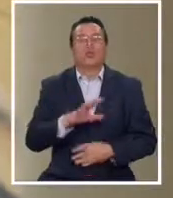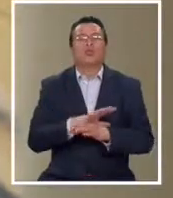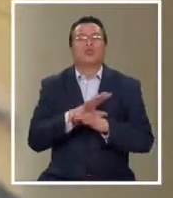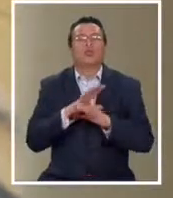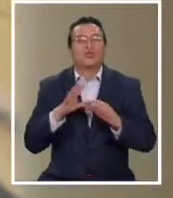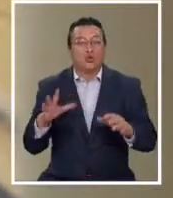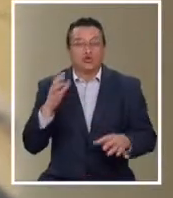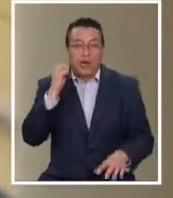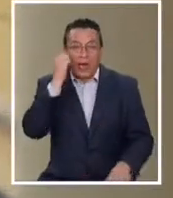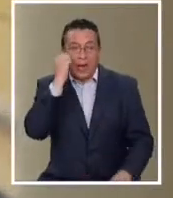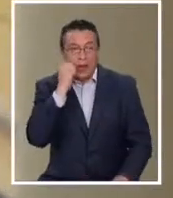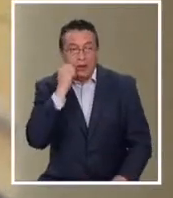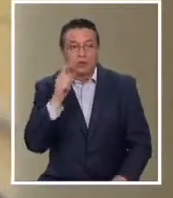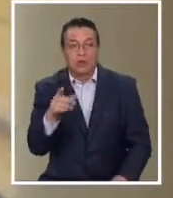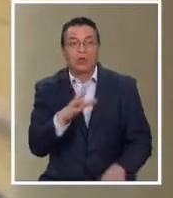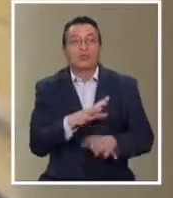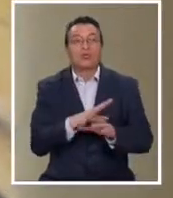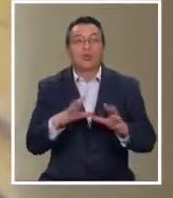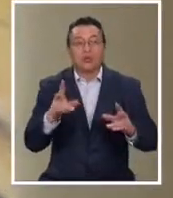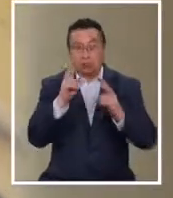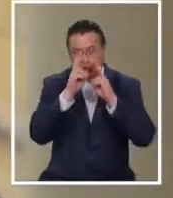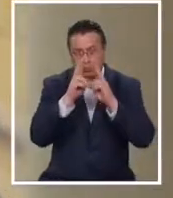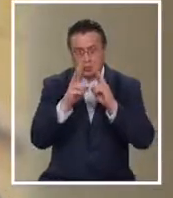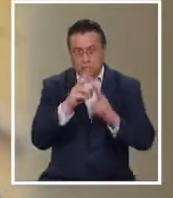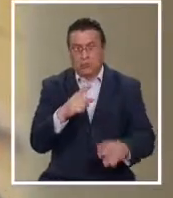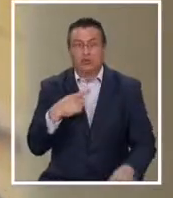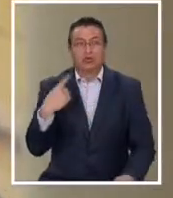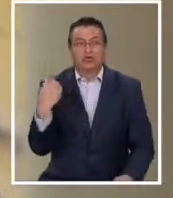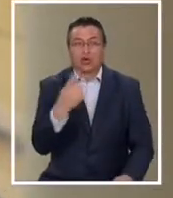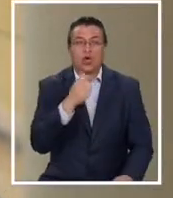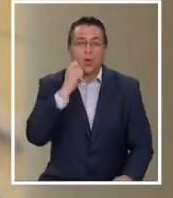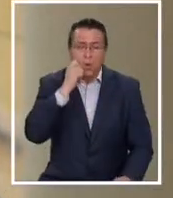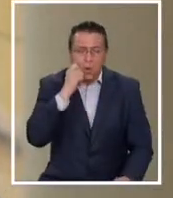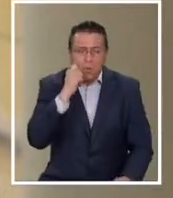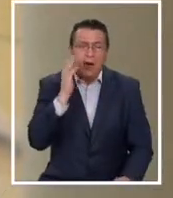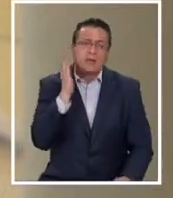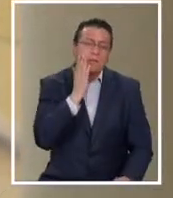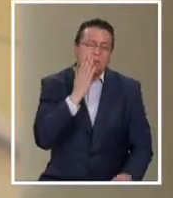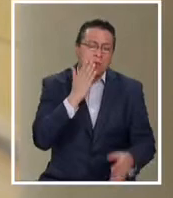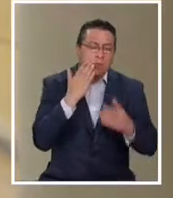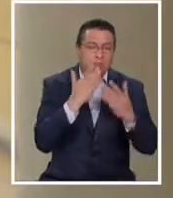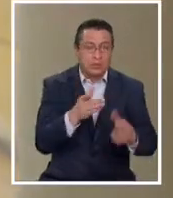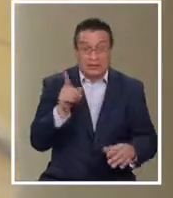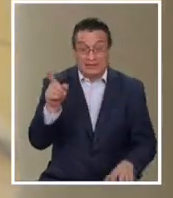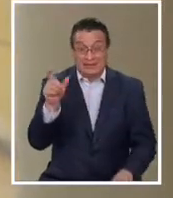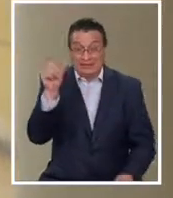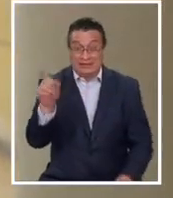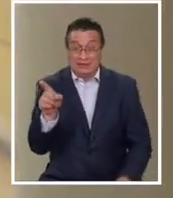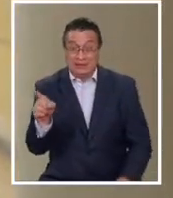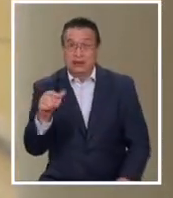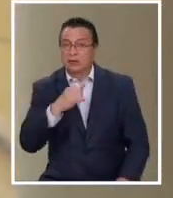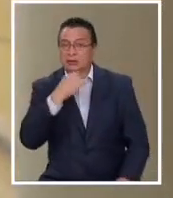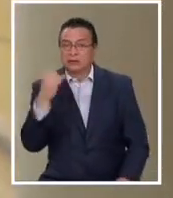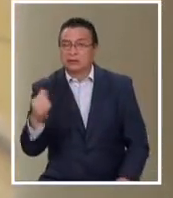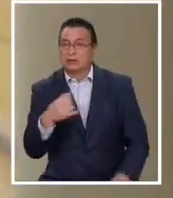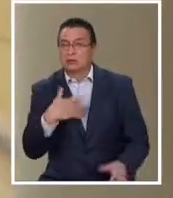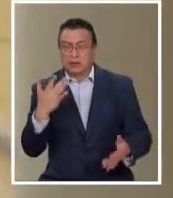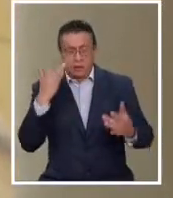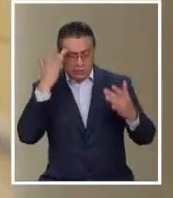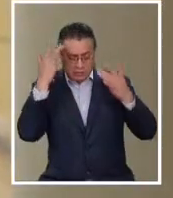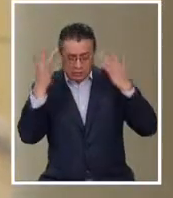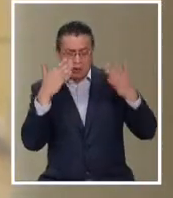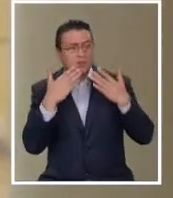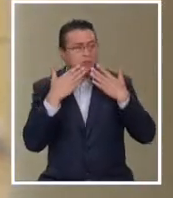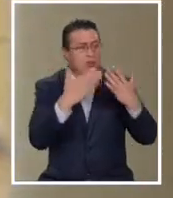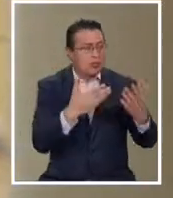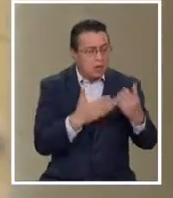muchísimo cariño. Era muy admirado por todos. Por su parte humana, por lo generoso. Pato era una persona que siempre compartía su talento con